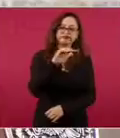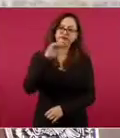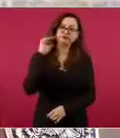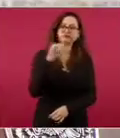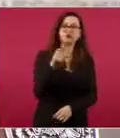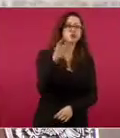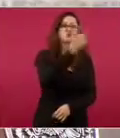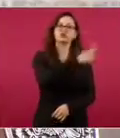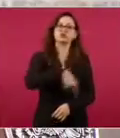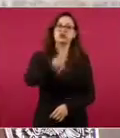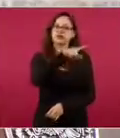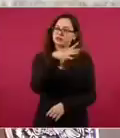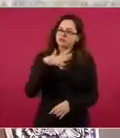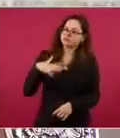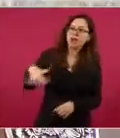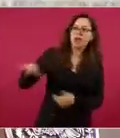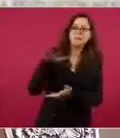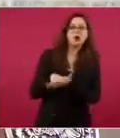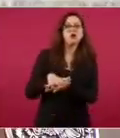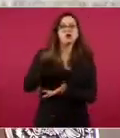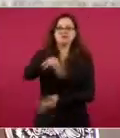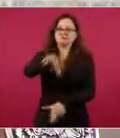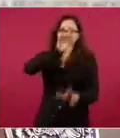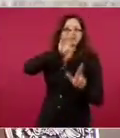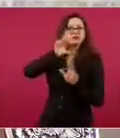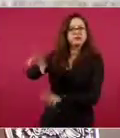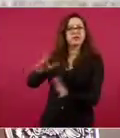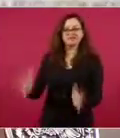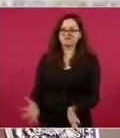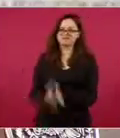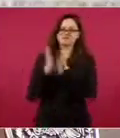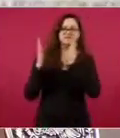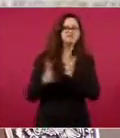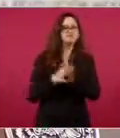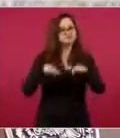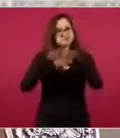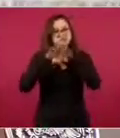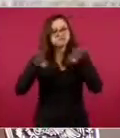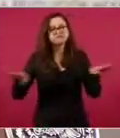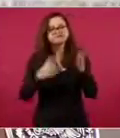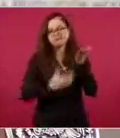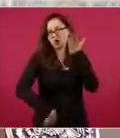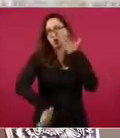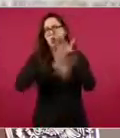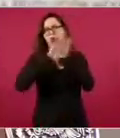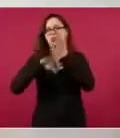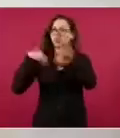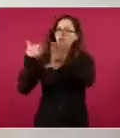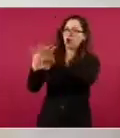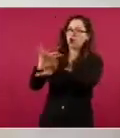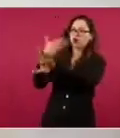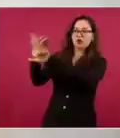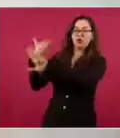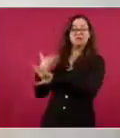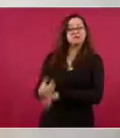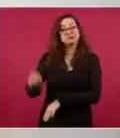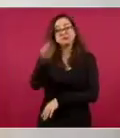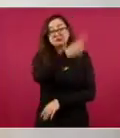manera antidemocrática, si se rechaza